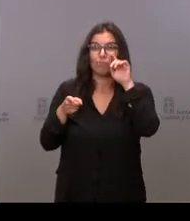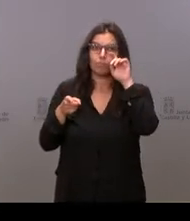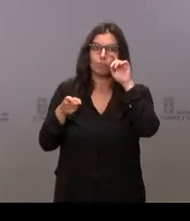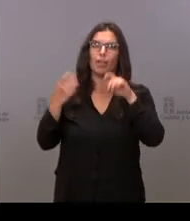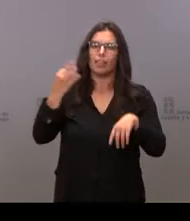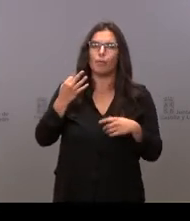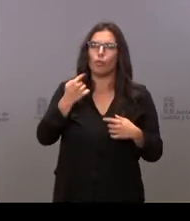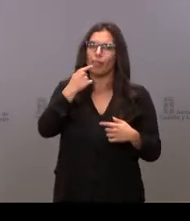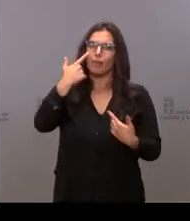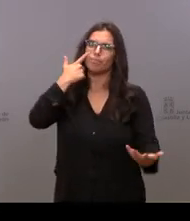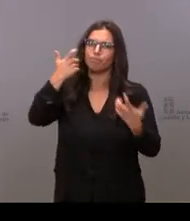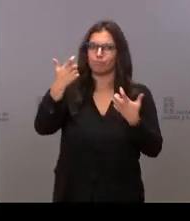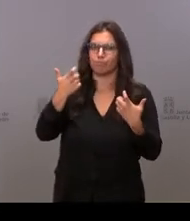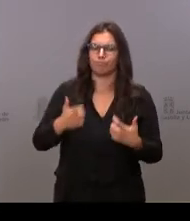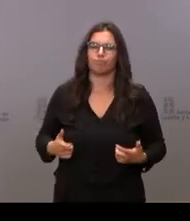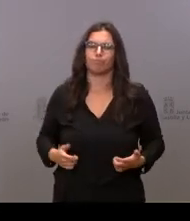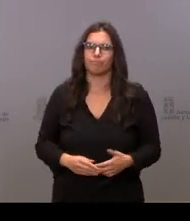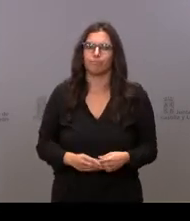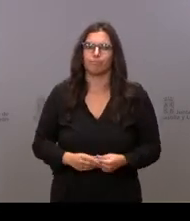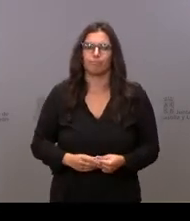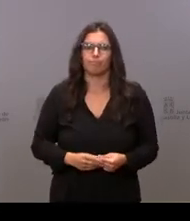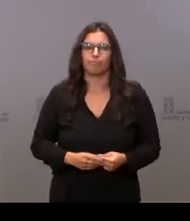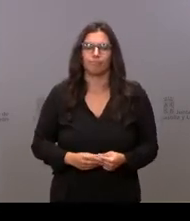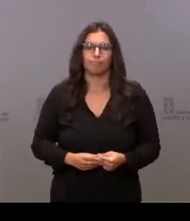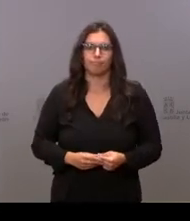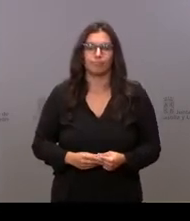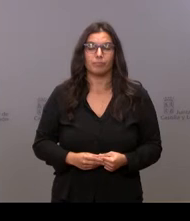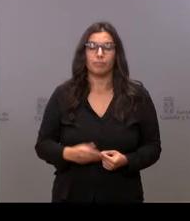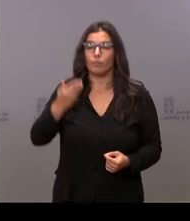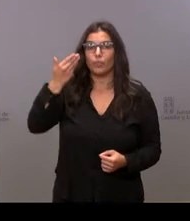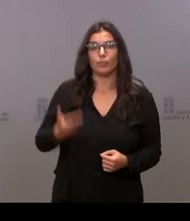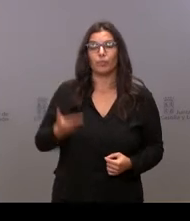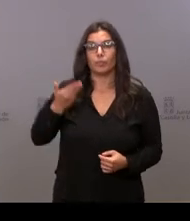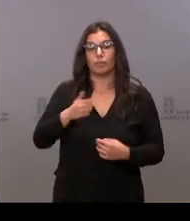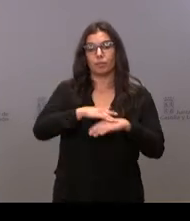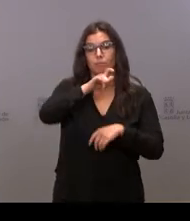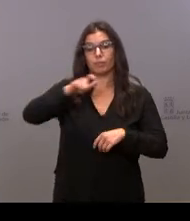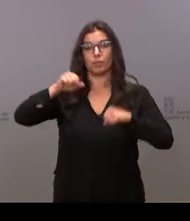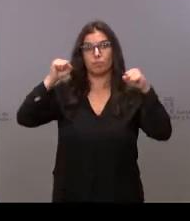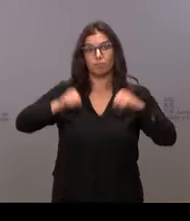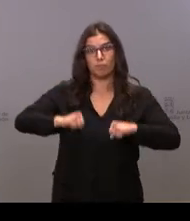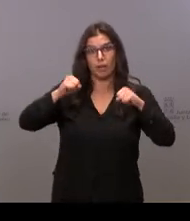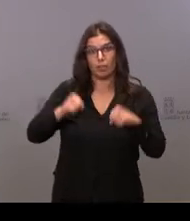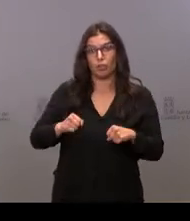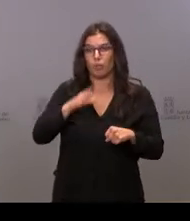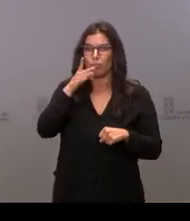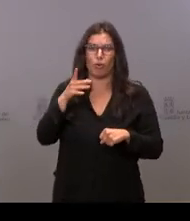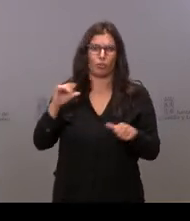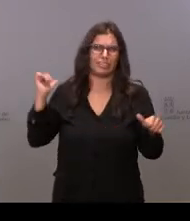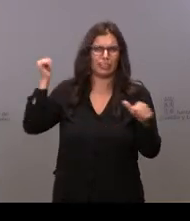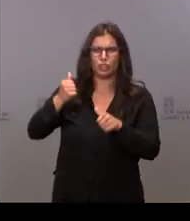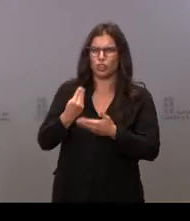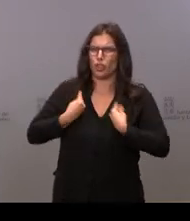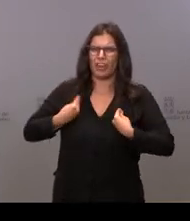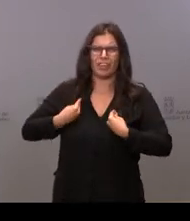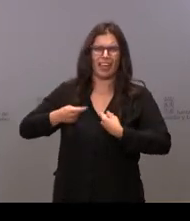resaltar y destacar. Es fundamental que las personas mayores que nos lo habéis dado todo, os